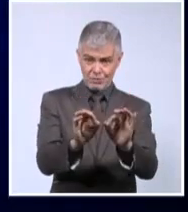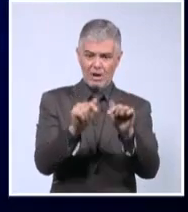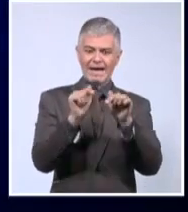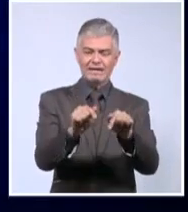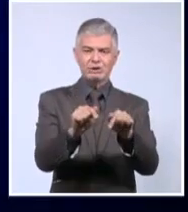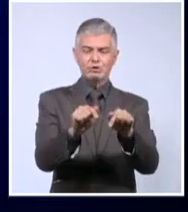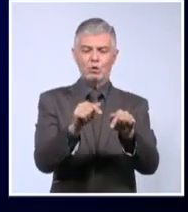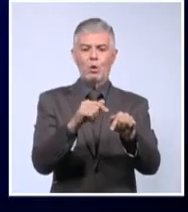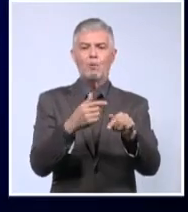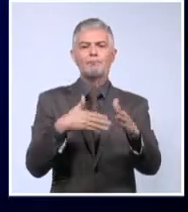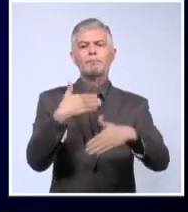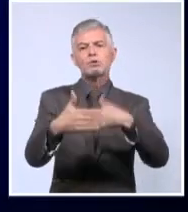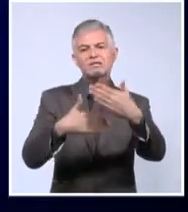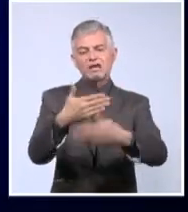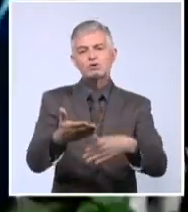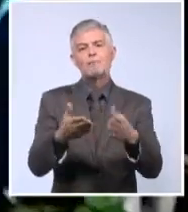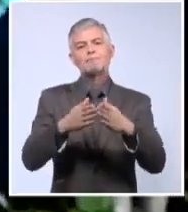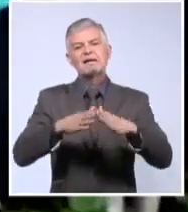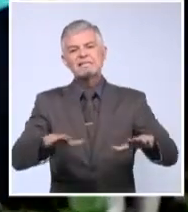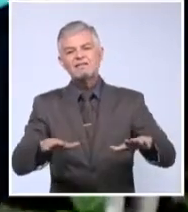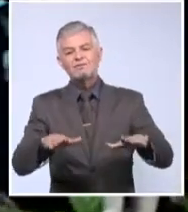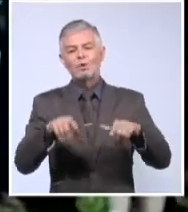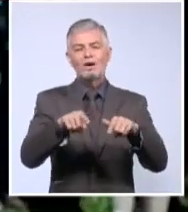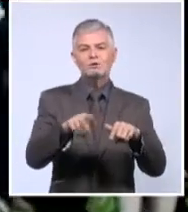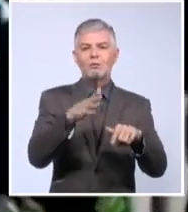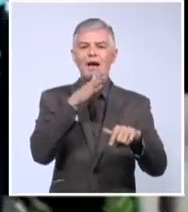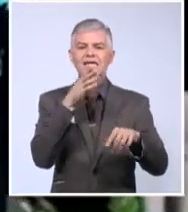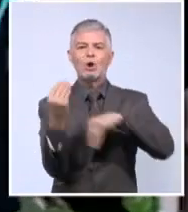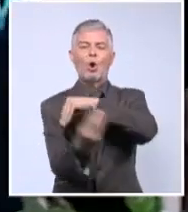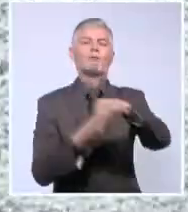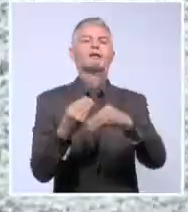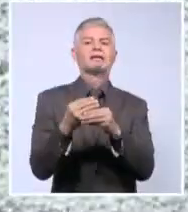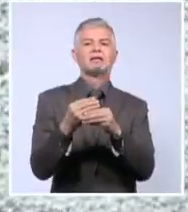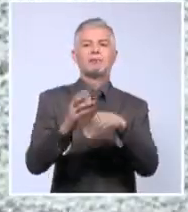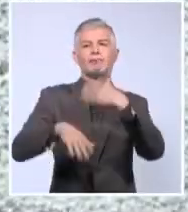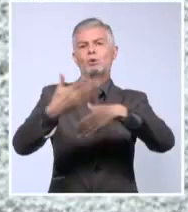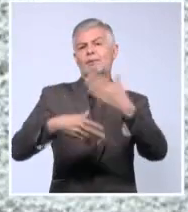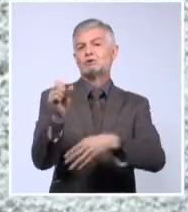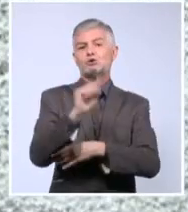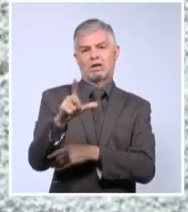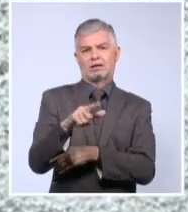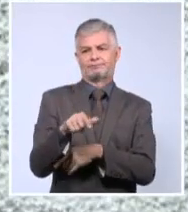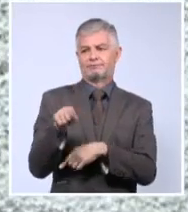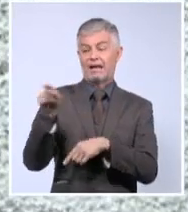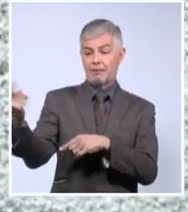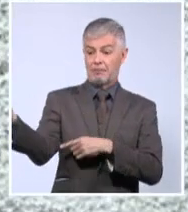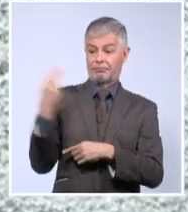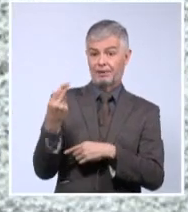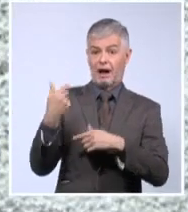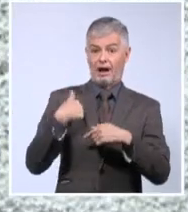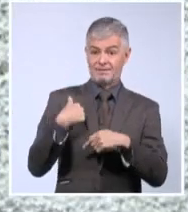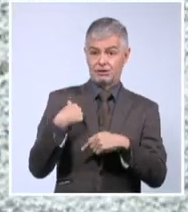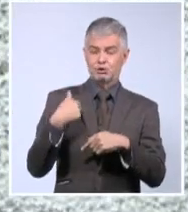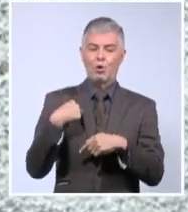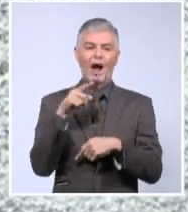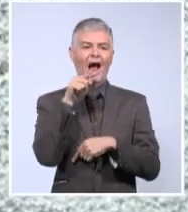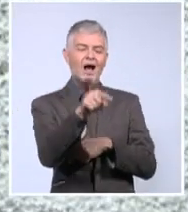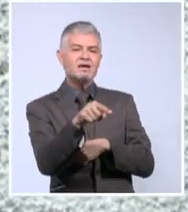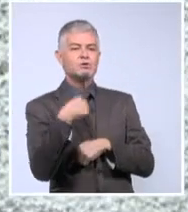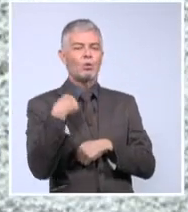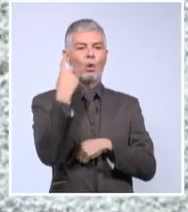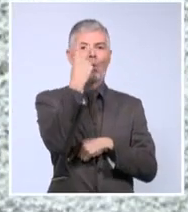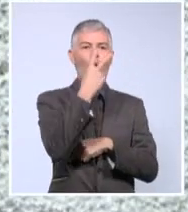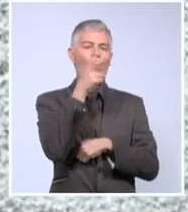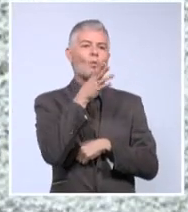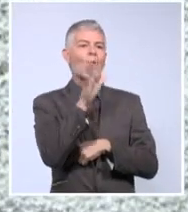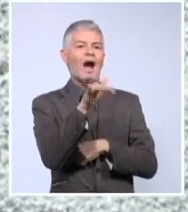un proceso pacífico en una contingencia social. Ella me manda para allí como para que fueran los ojos de esas